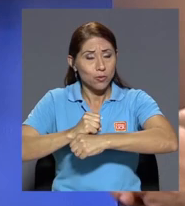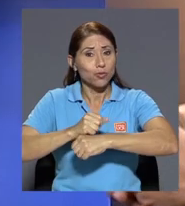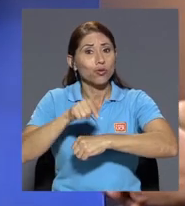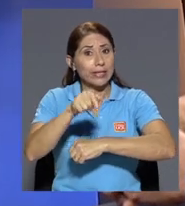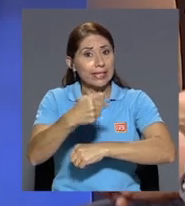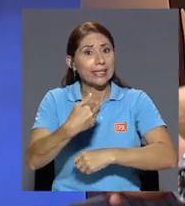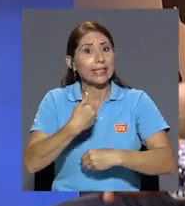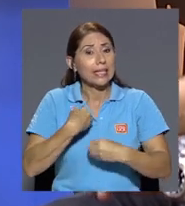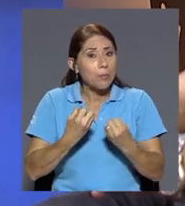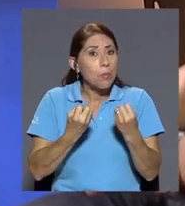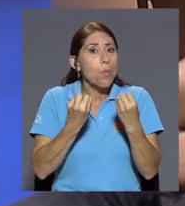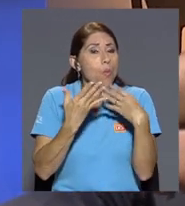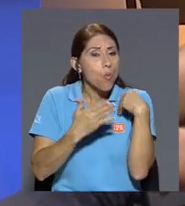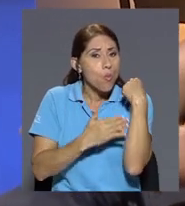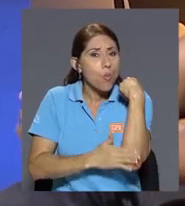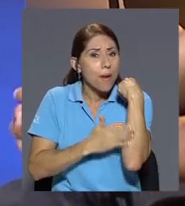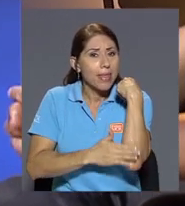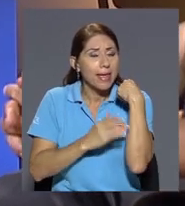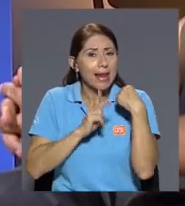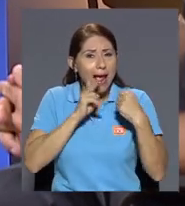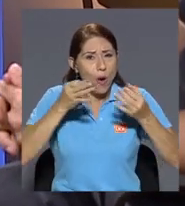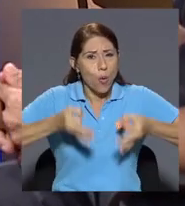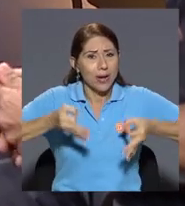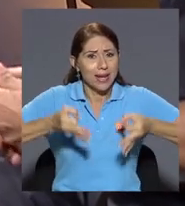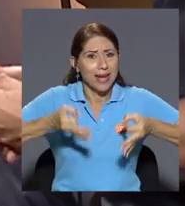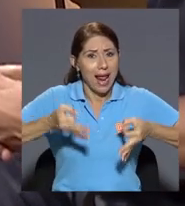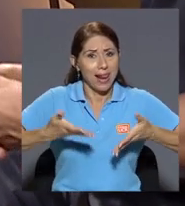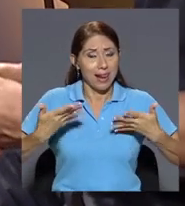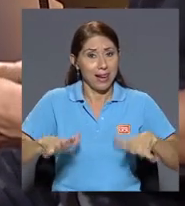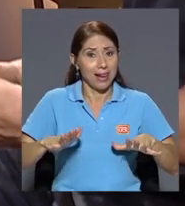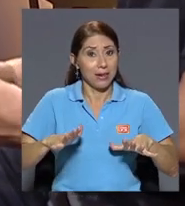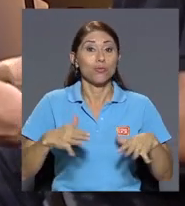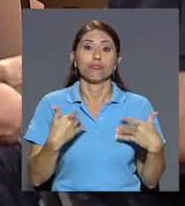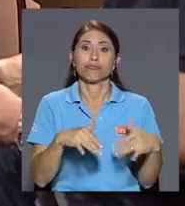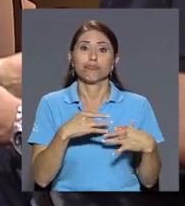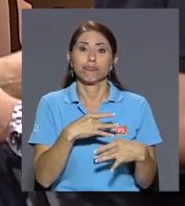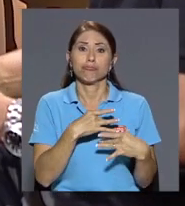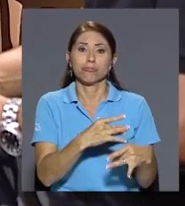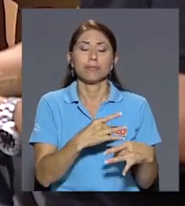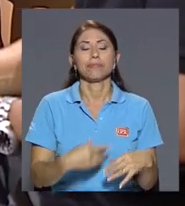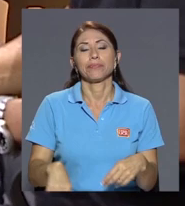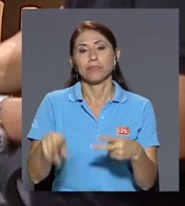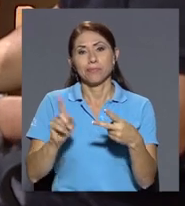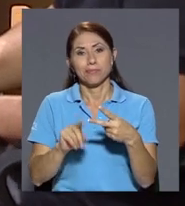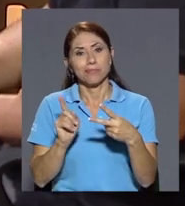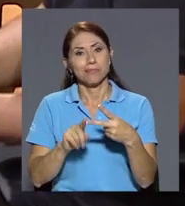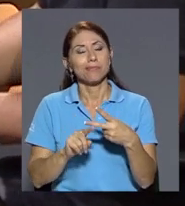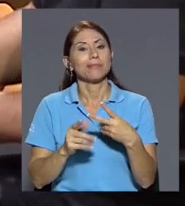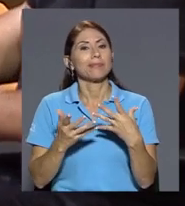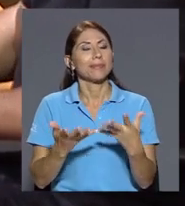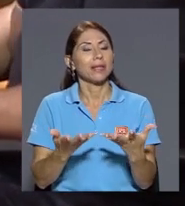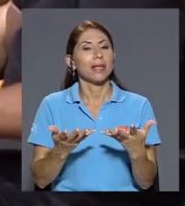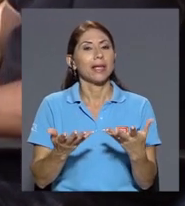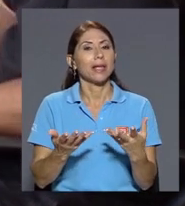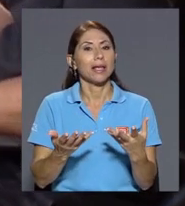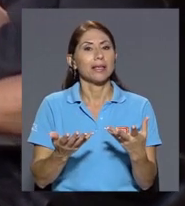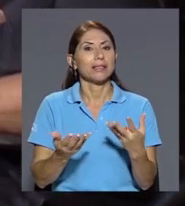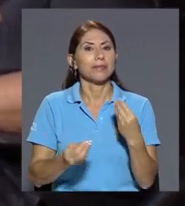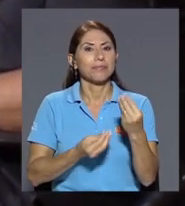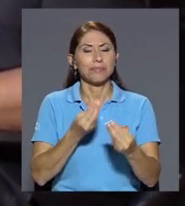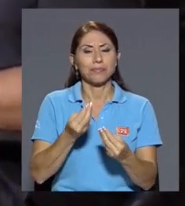de esa madera original que es algo muy interesante y la otra que quería comentarle era lo que quedó en el